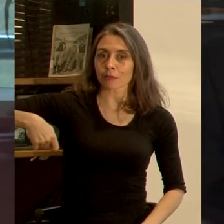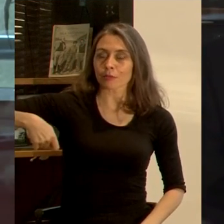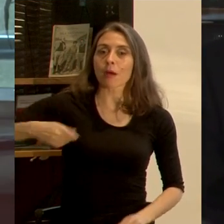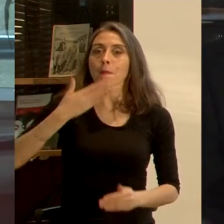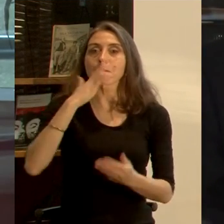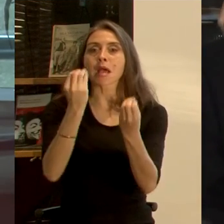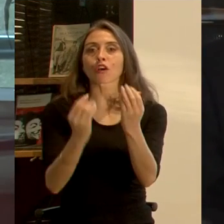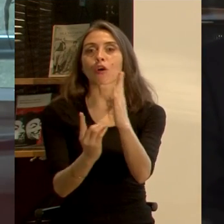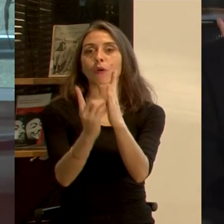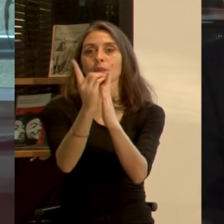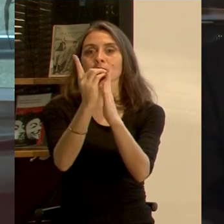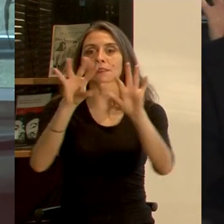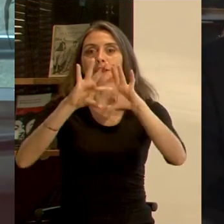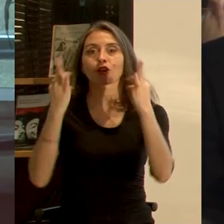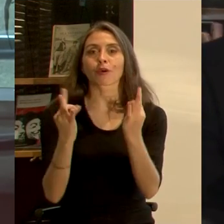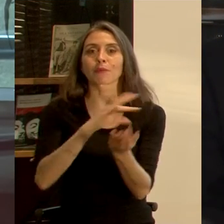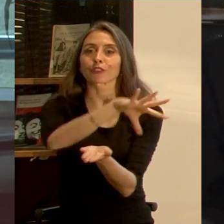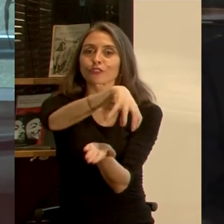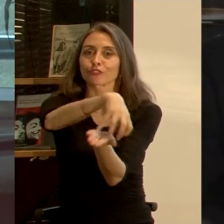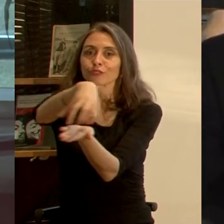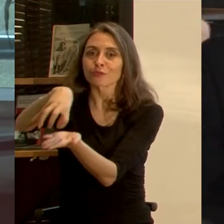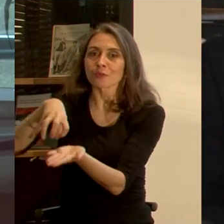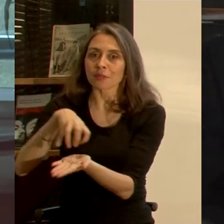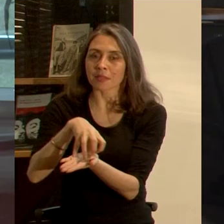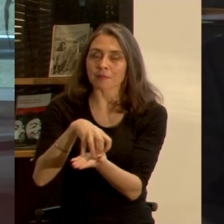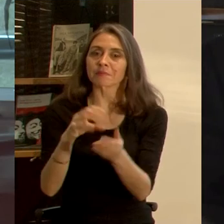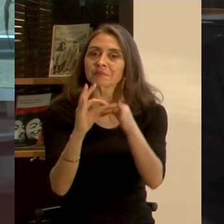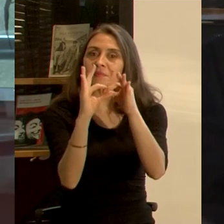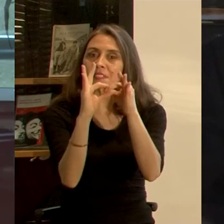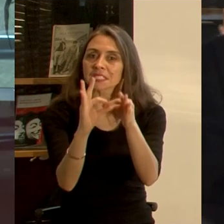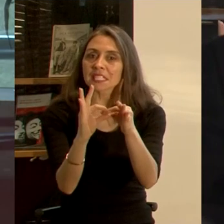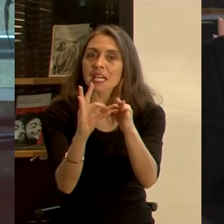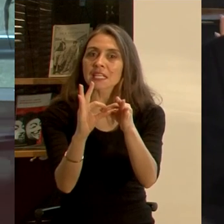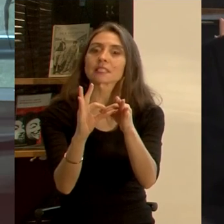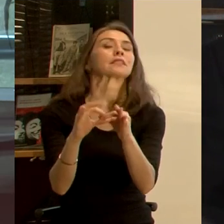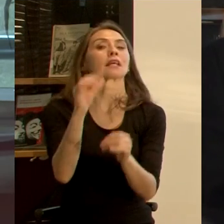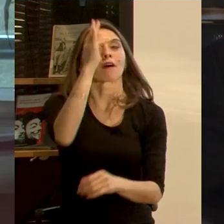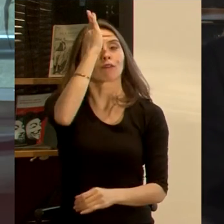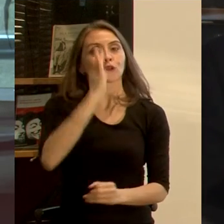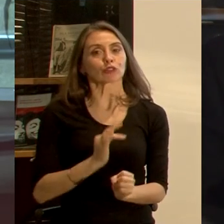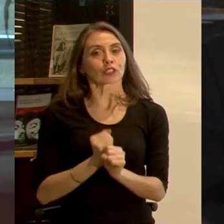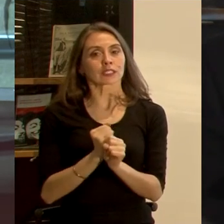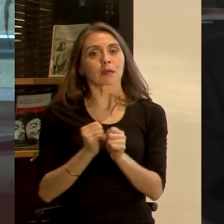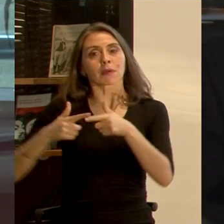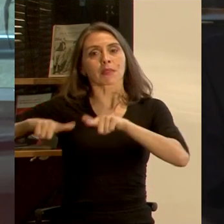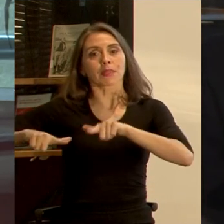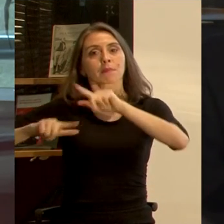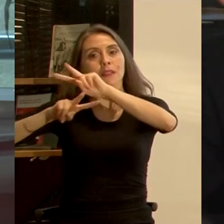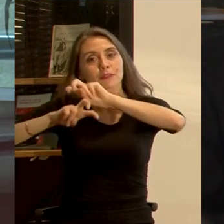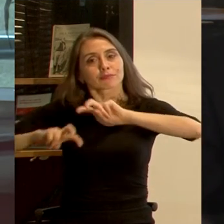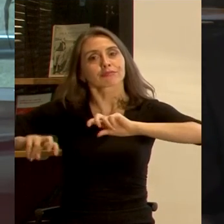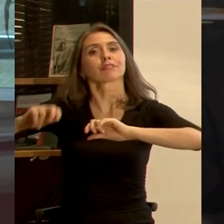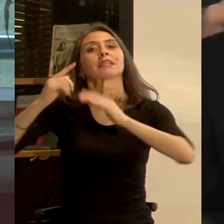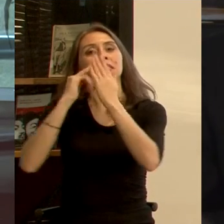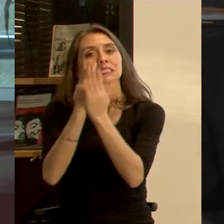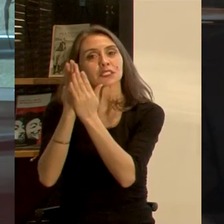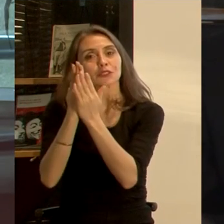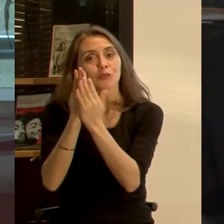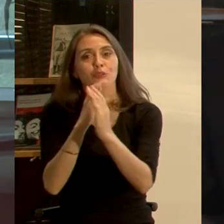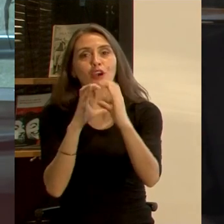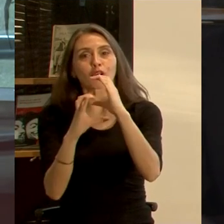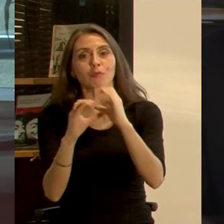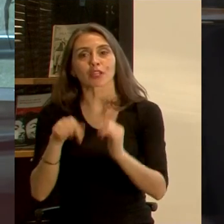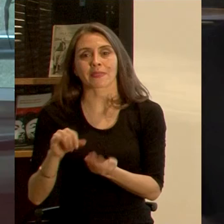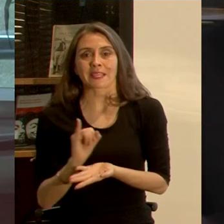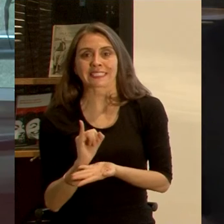pos del desarrollo integral de nuestras ciudades. Agradezco a los profesionales del Departamento de Estudio, Extensión y Publicaciones de nuestra